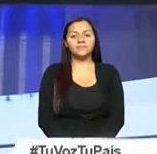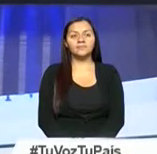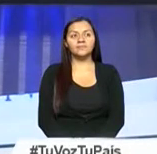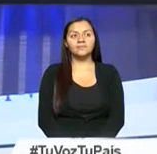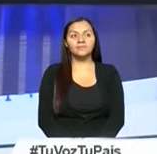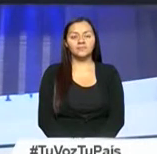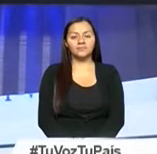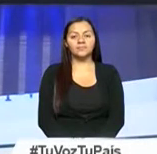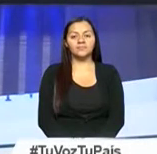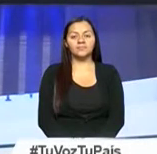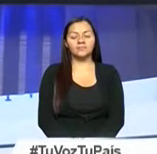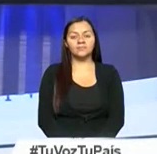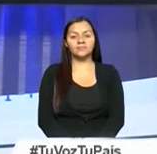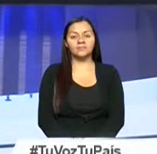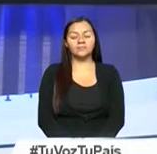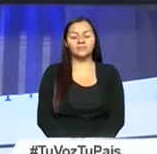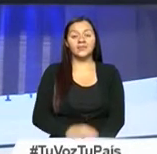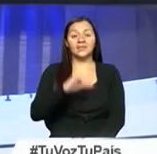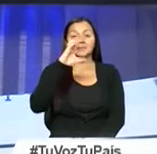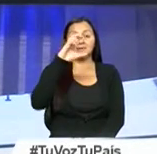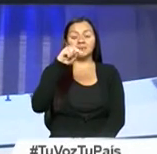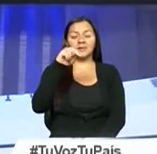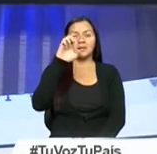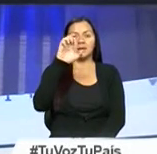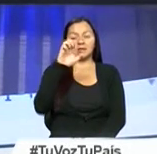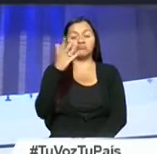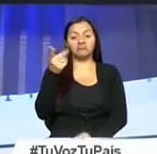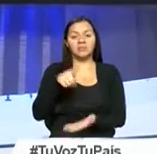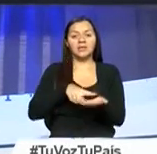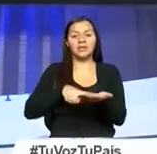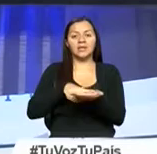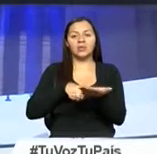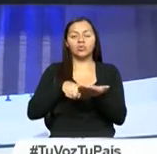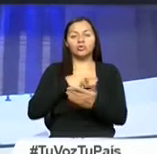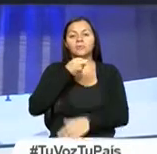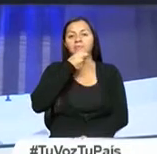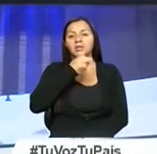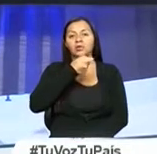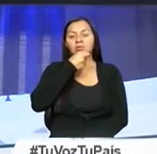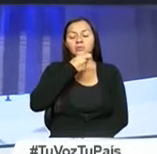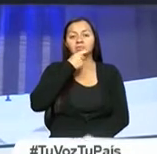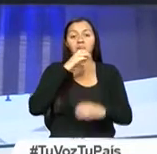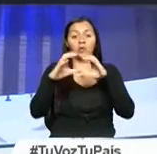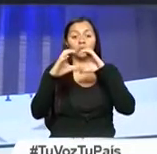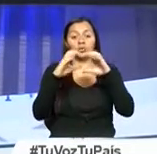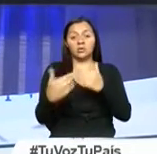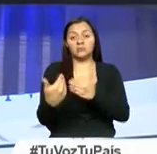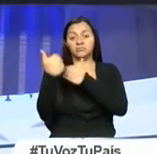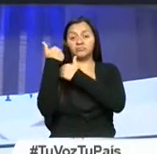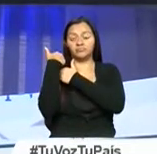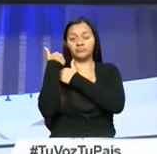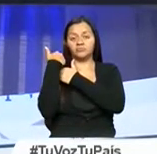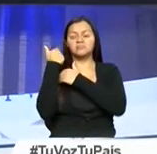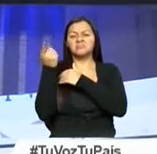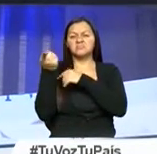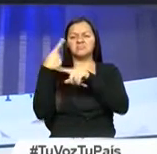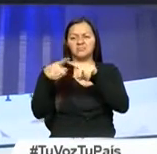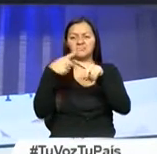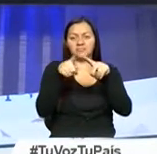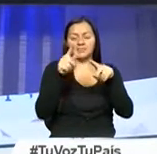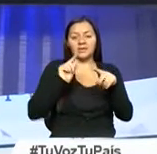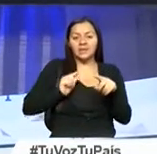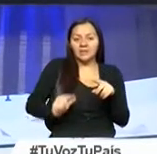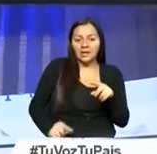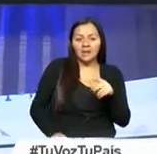Y el Consejo Nacional Electoral mantuvo una reunión con periodistas de medios de comunicación para definir detalles y